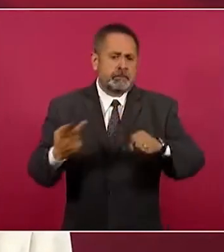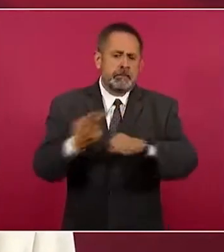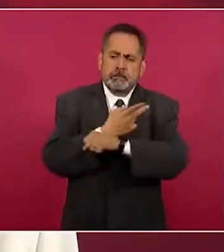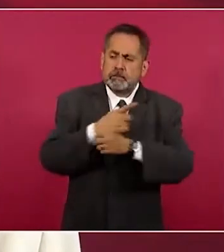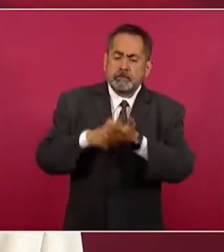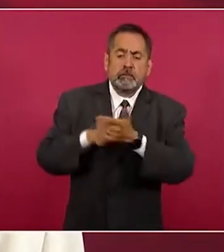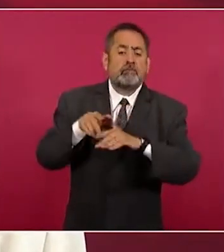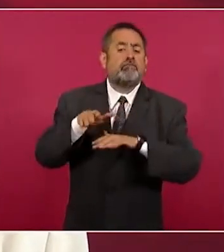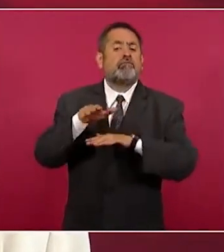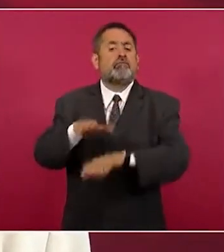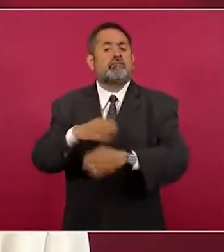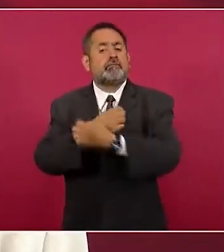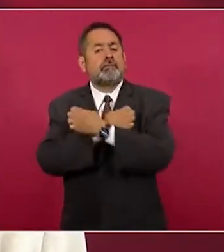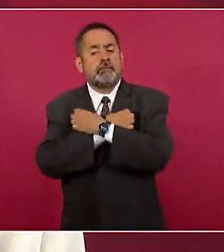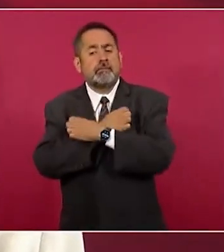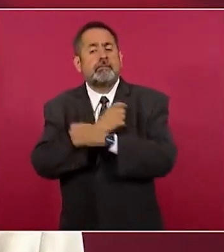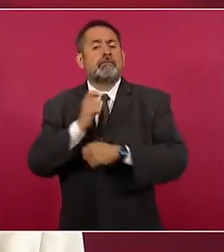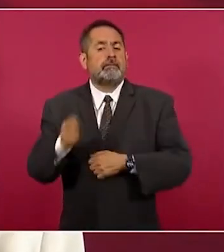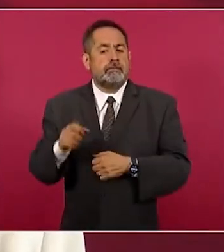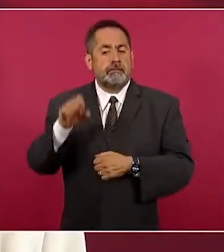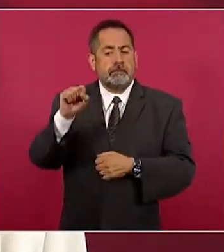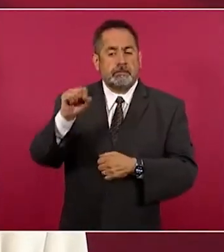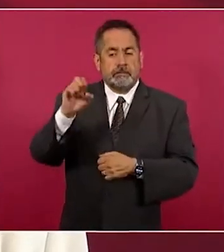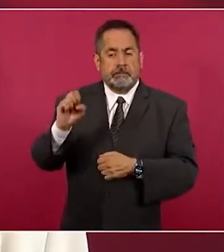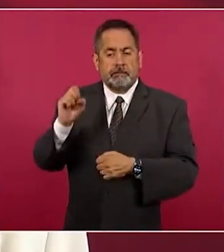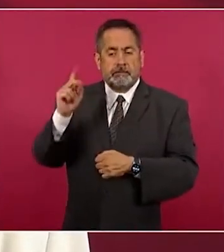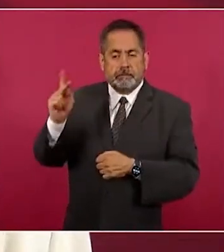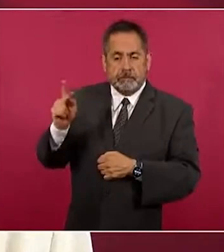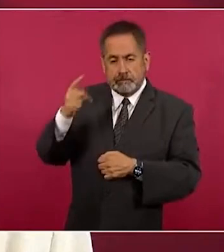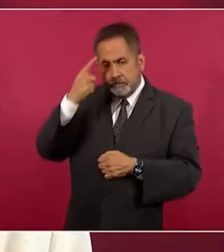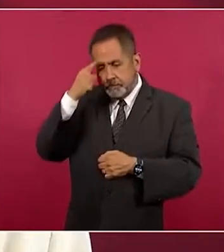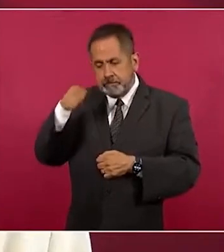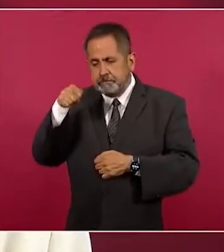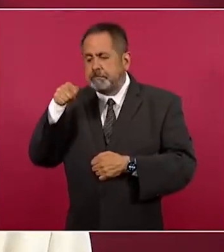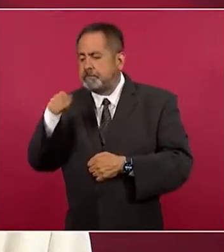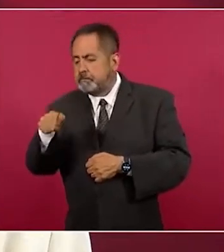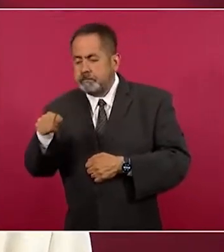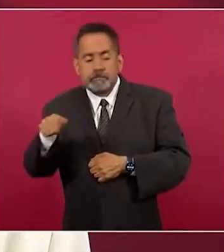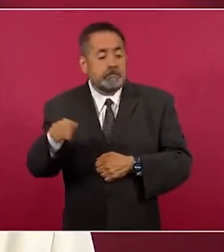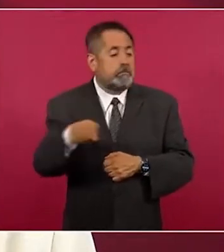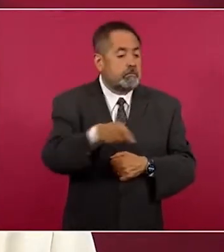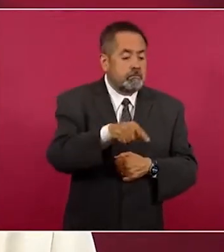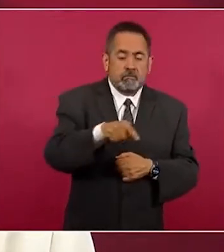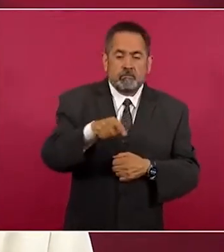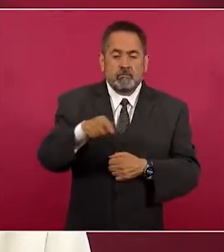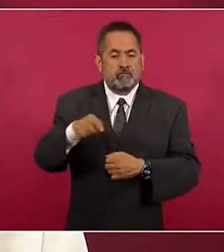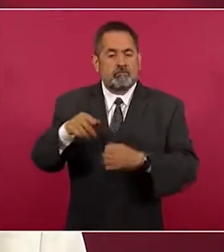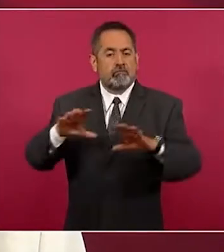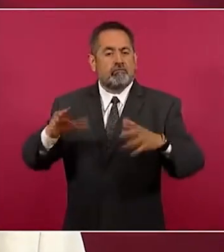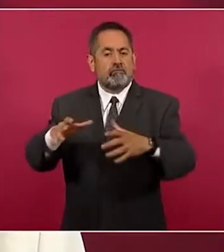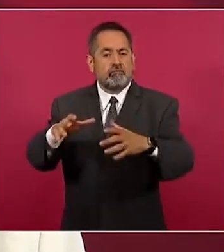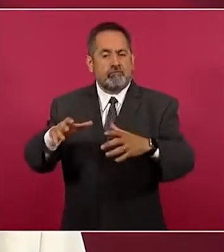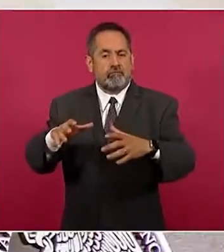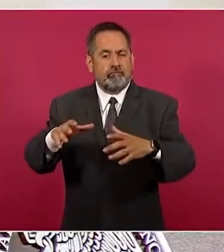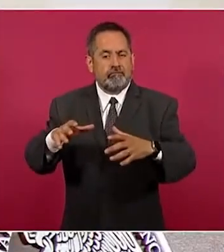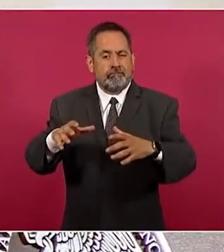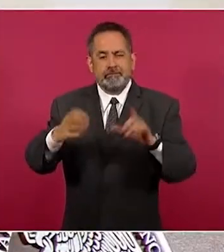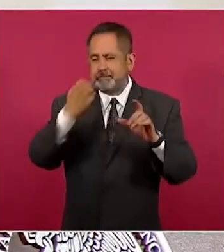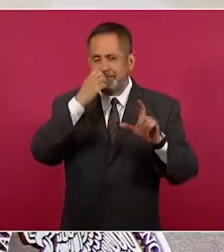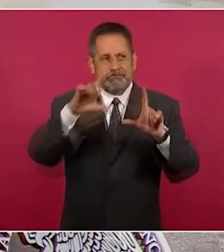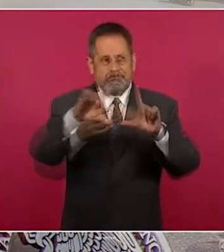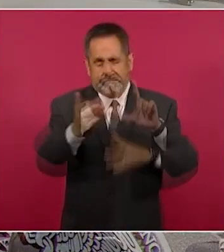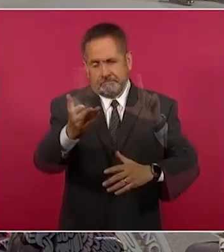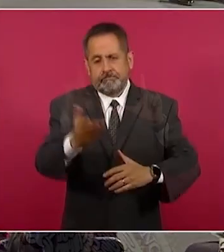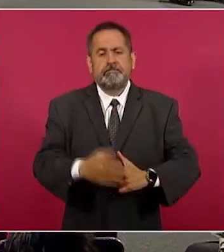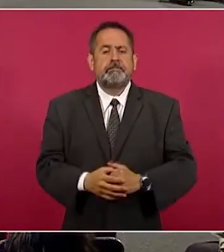los alumnos que regresaron a clases después de estas dos semanas de azueto o de descanso que tuvimos. Vamos a